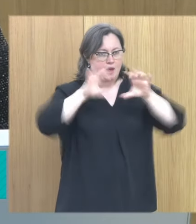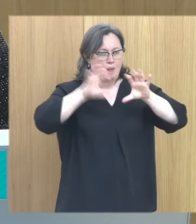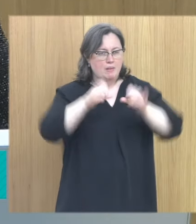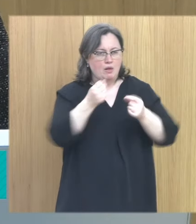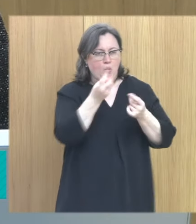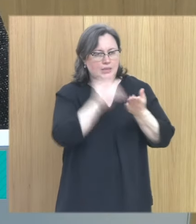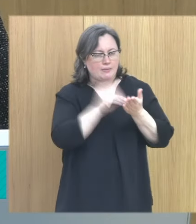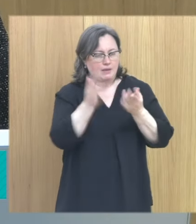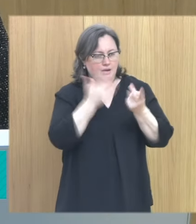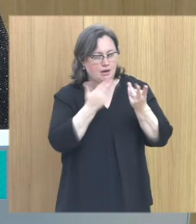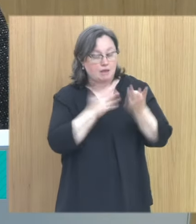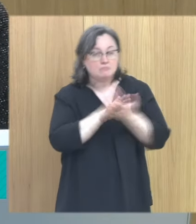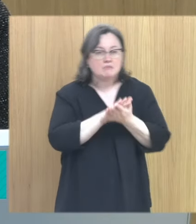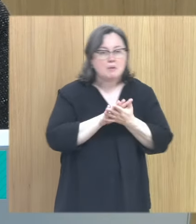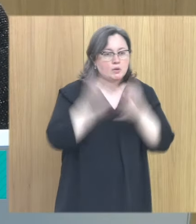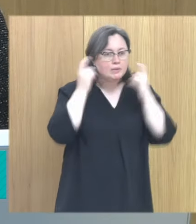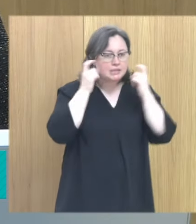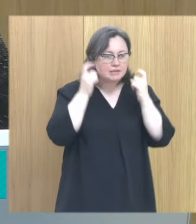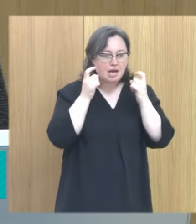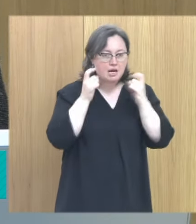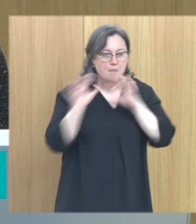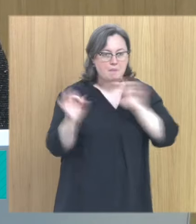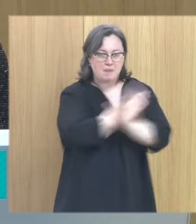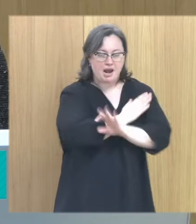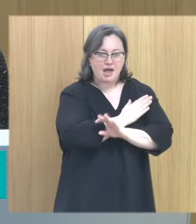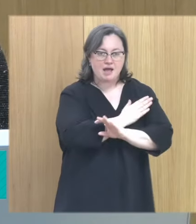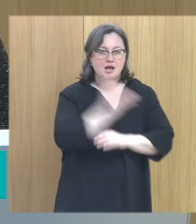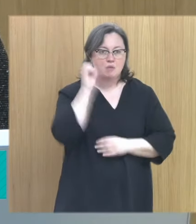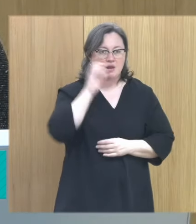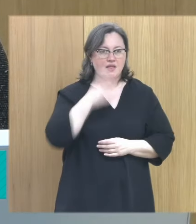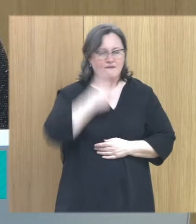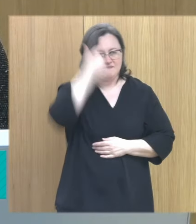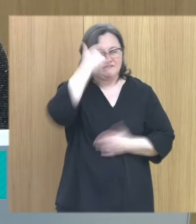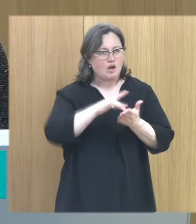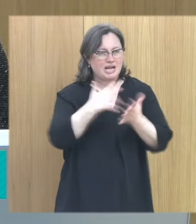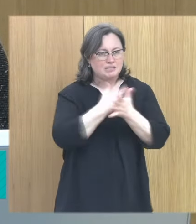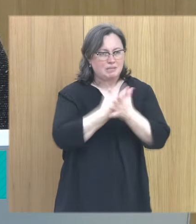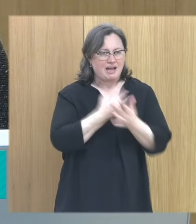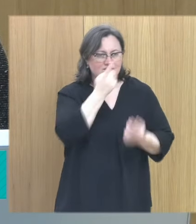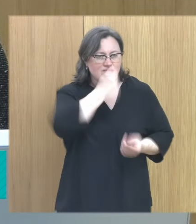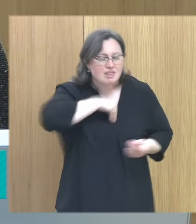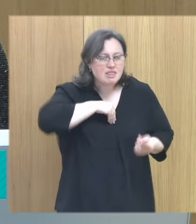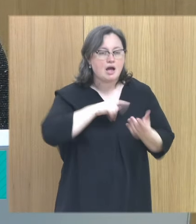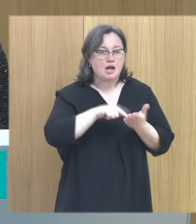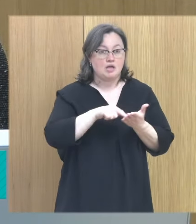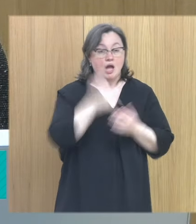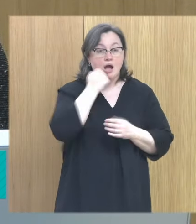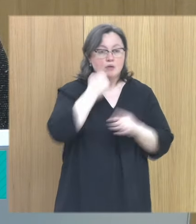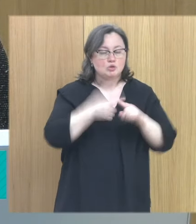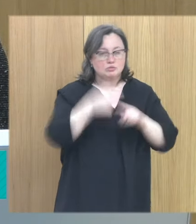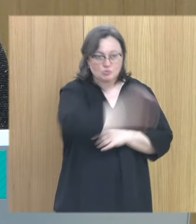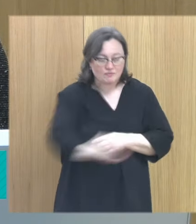pensaba, bueno, voy a tratar de preparar una ponencia en que explique lo que a me hubiera gustado que me explicaran sobre lo que es el abuso sexual